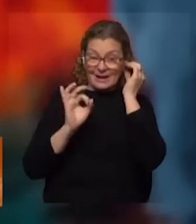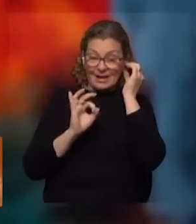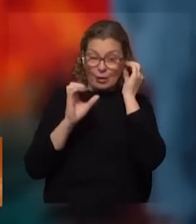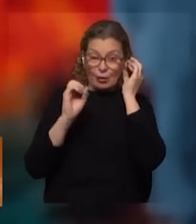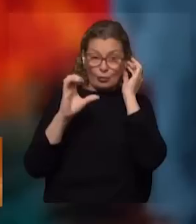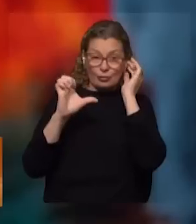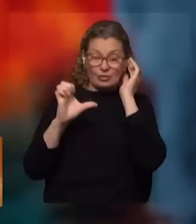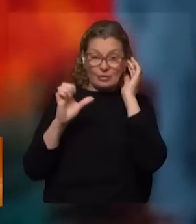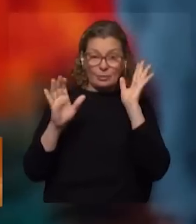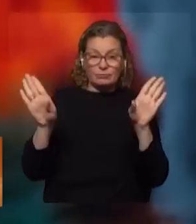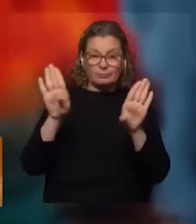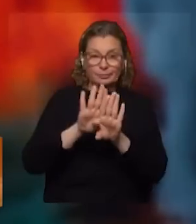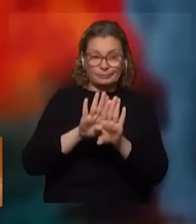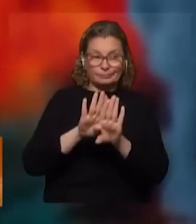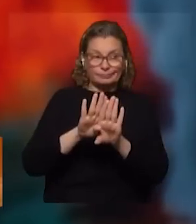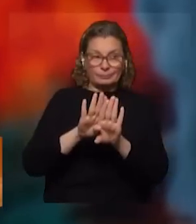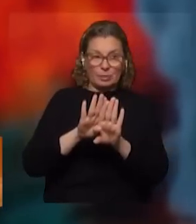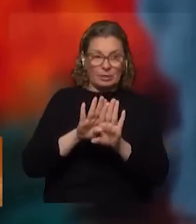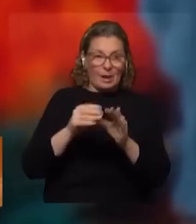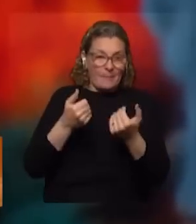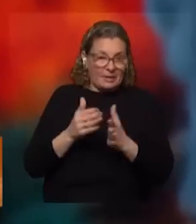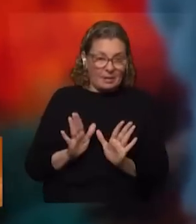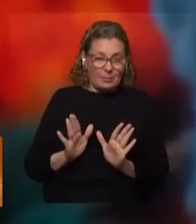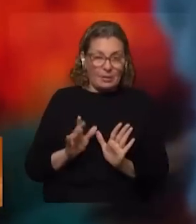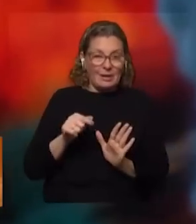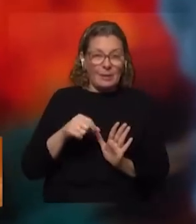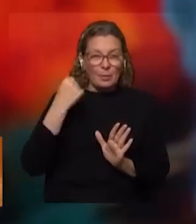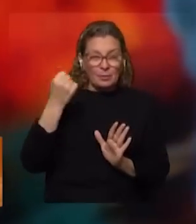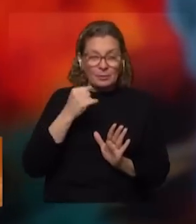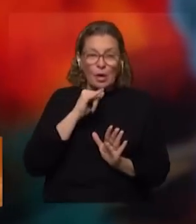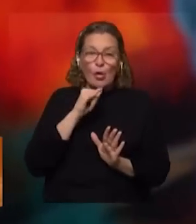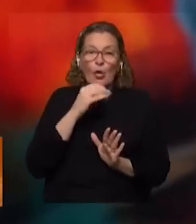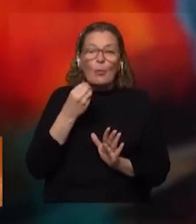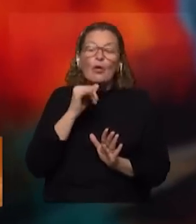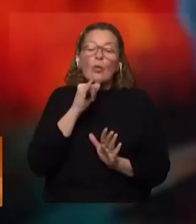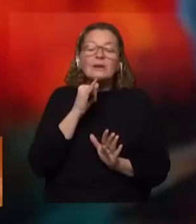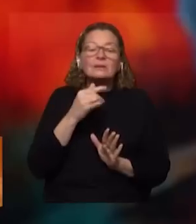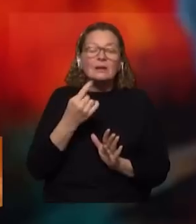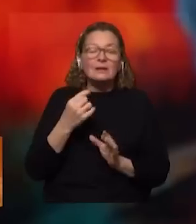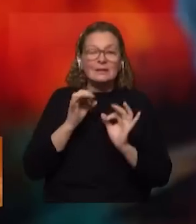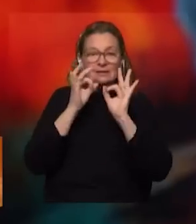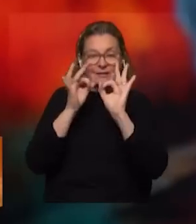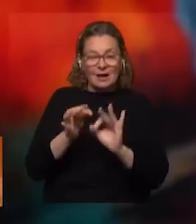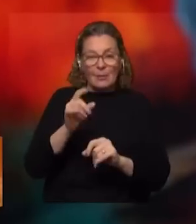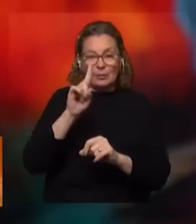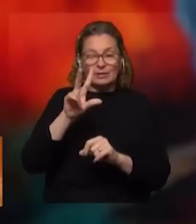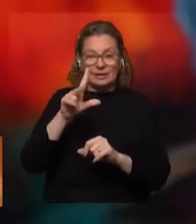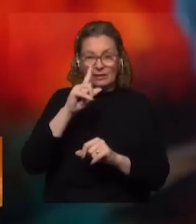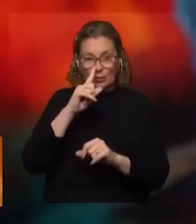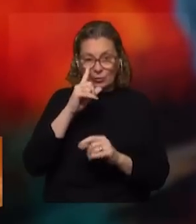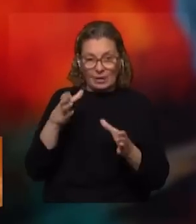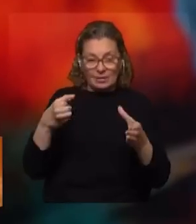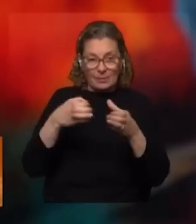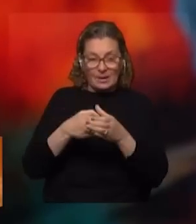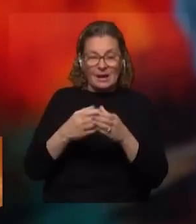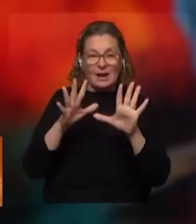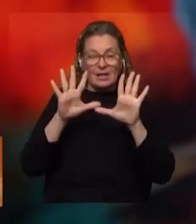nos trancaron las puertas desde el inicio. Acá importa mucho cómo se cuenten las cosas. Nosotros llegamos el 13 de junio a una asamblea a las